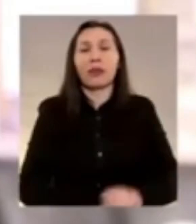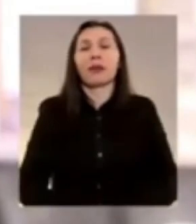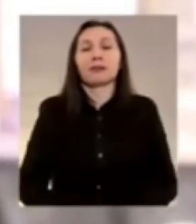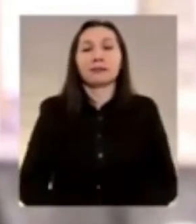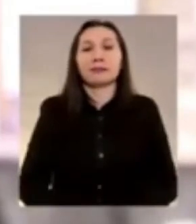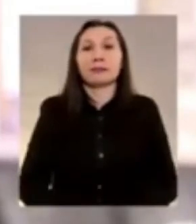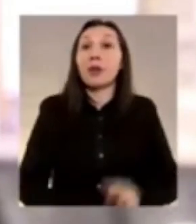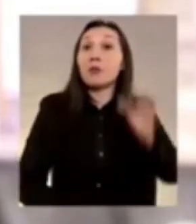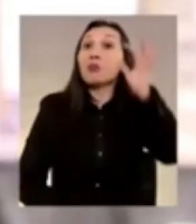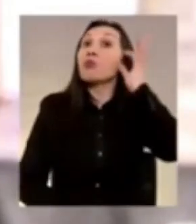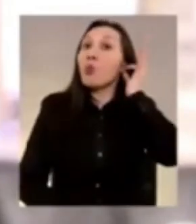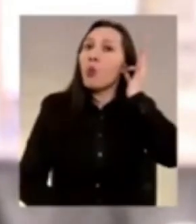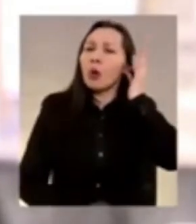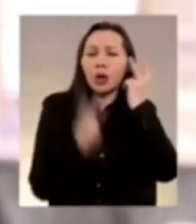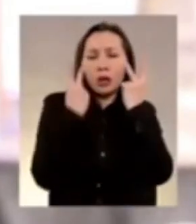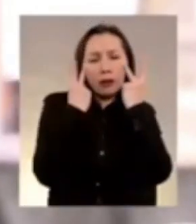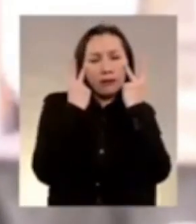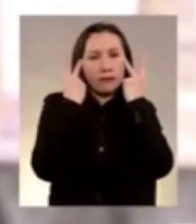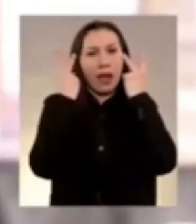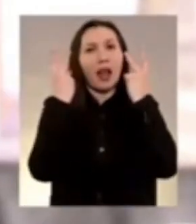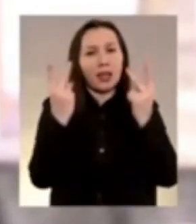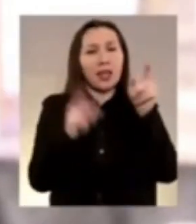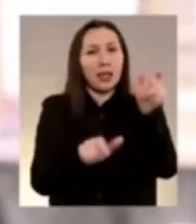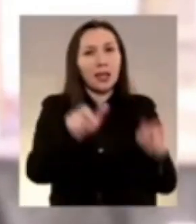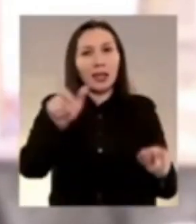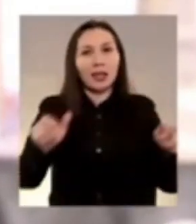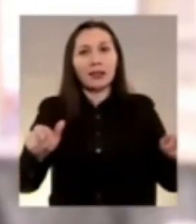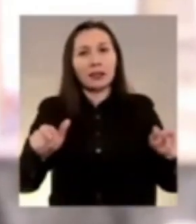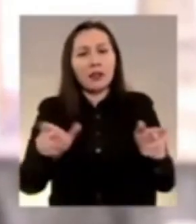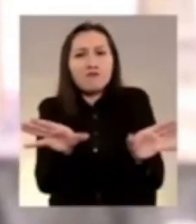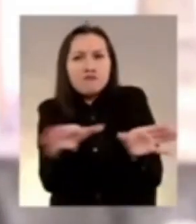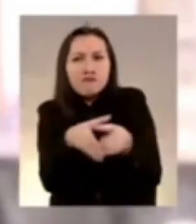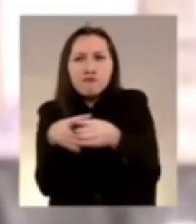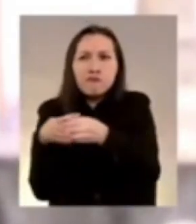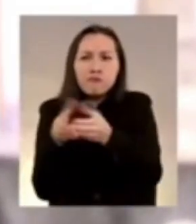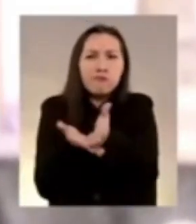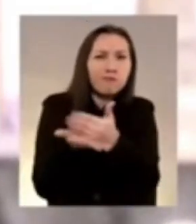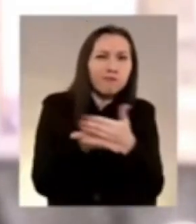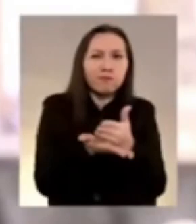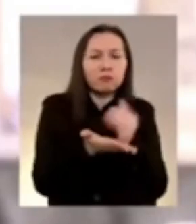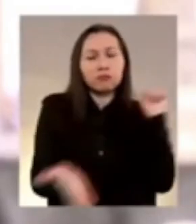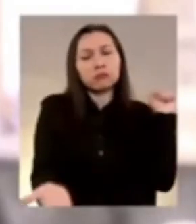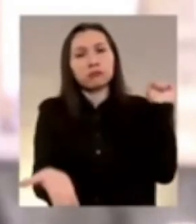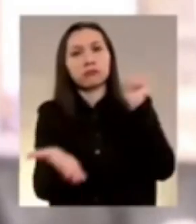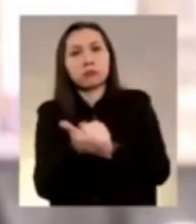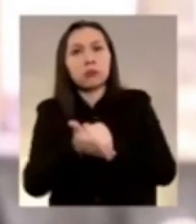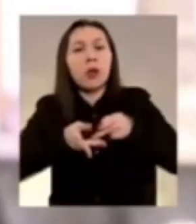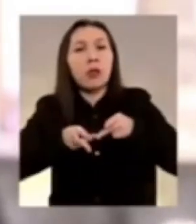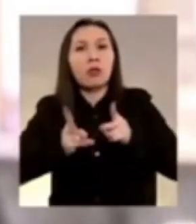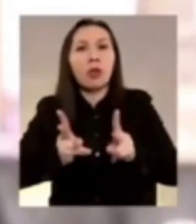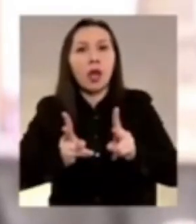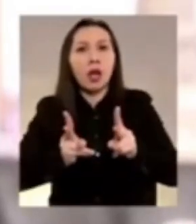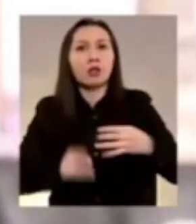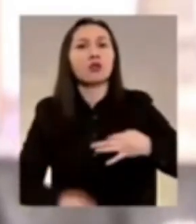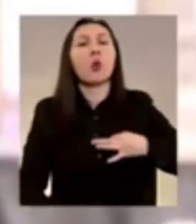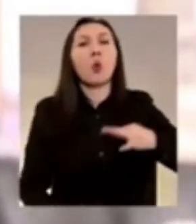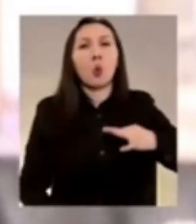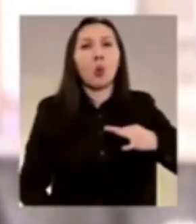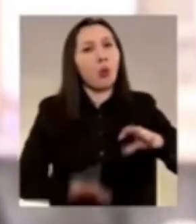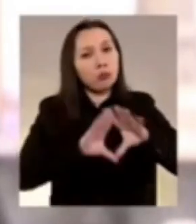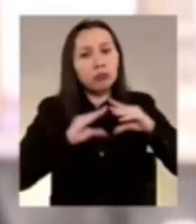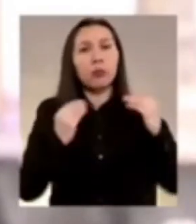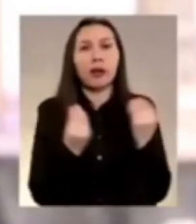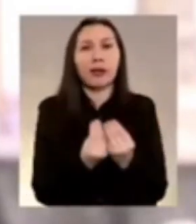en las mujeres que valientemente se organizaron y exigieron su derecho a ser ciudadanas